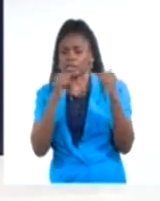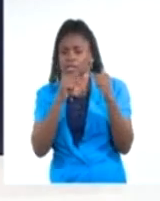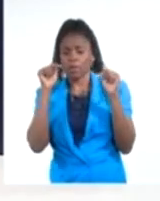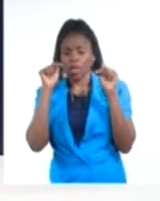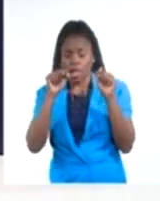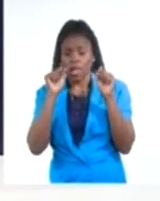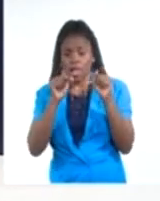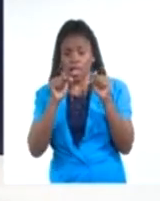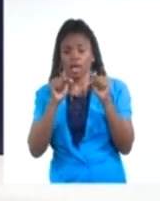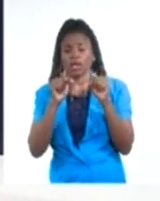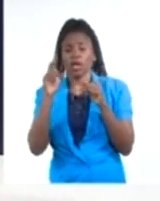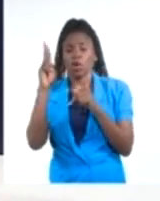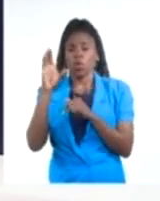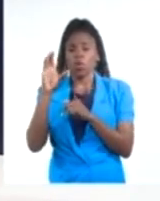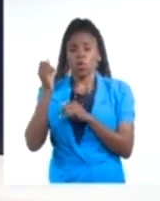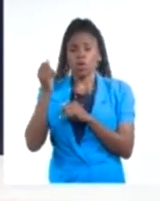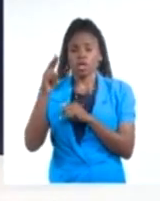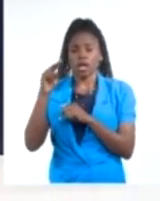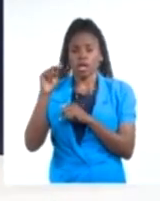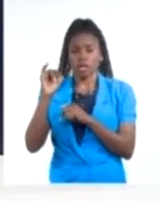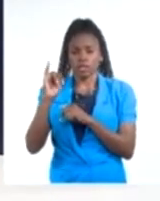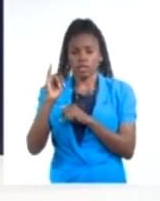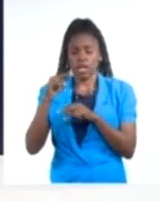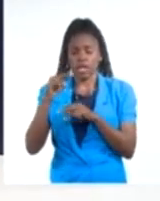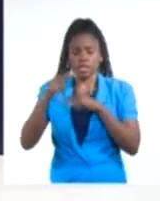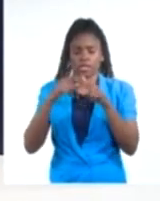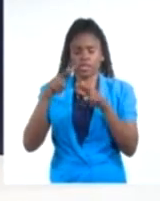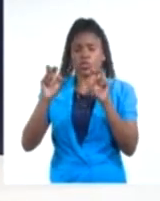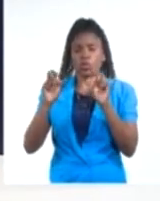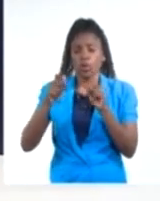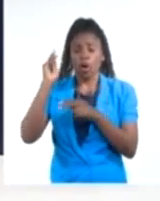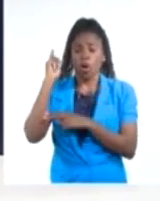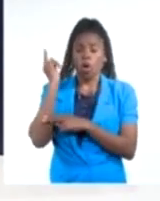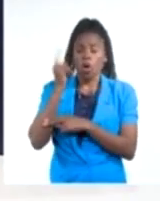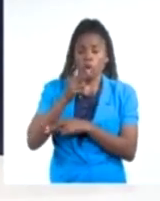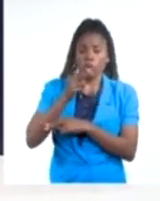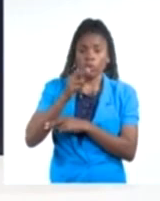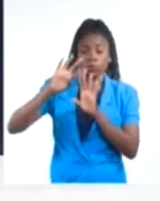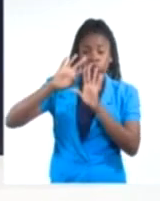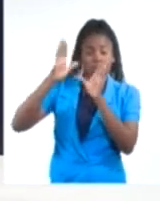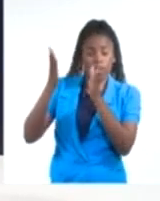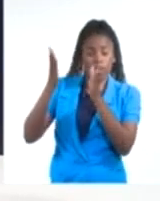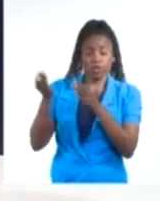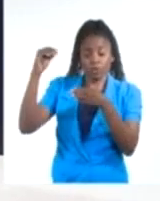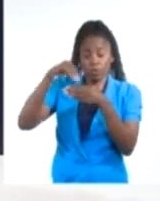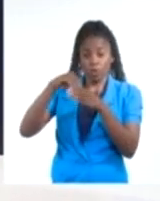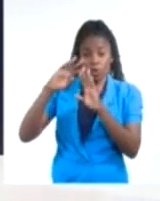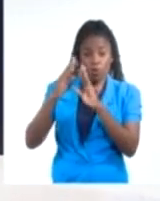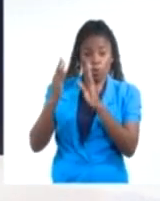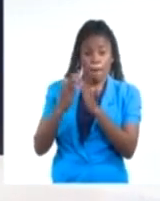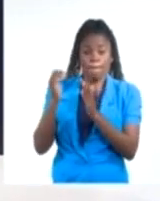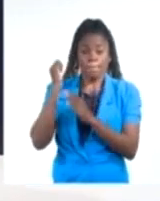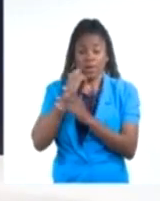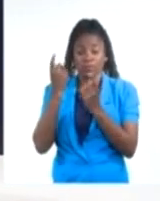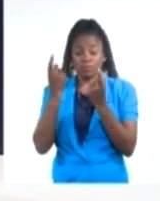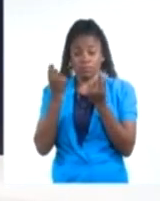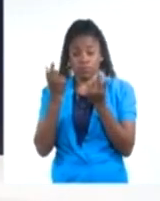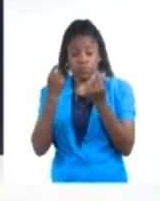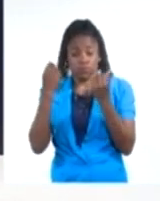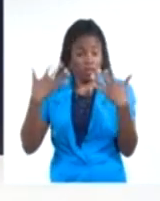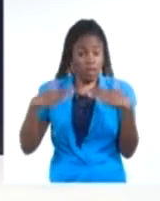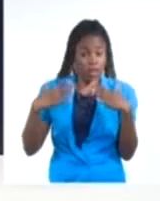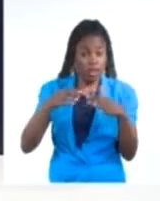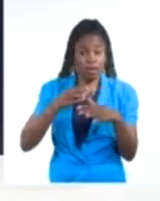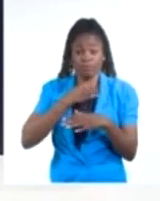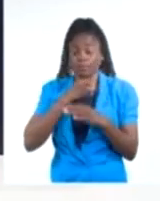a Ucrania y diseñar un nuevo orden mundial, escuchen bien, que involucre a los países más ricos con el desarrollo